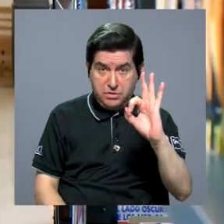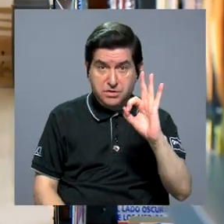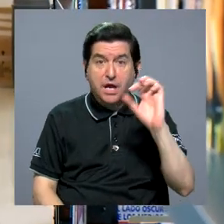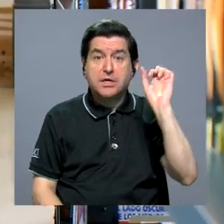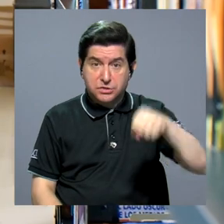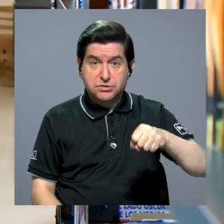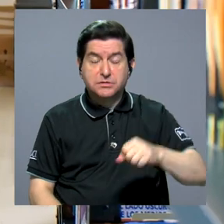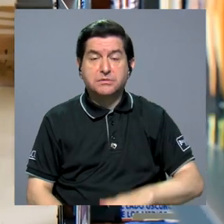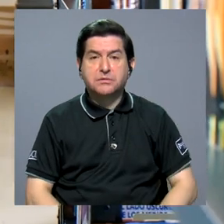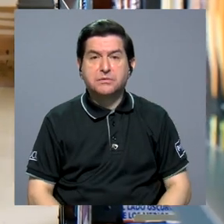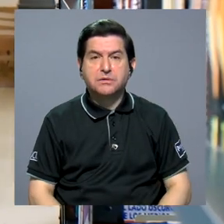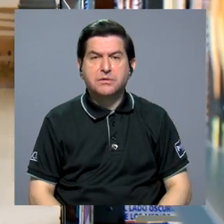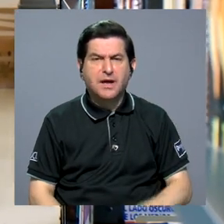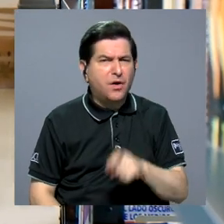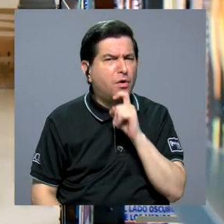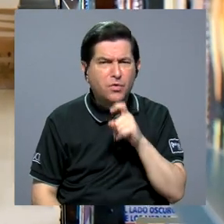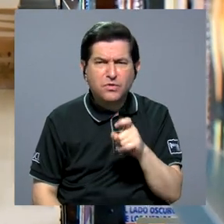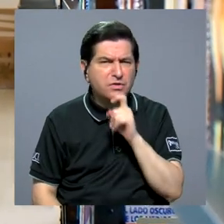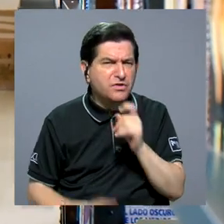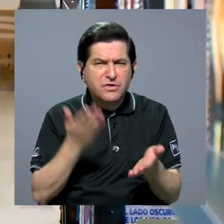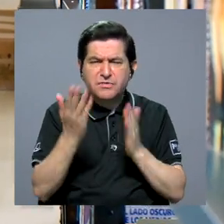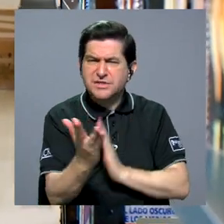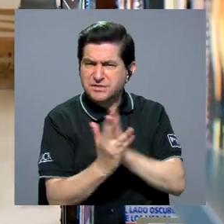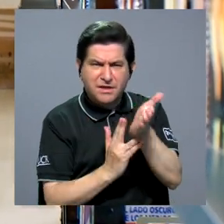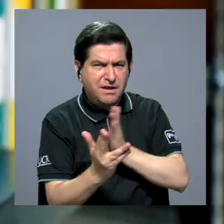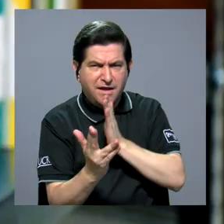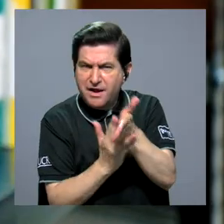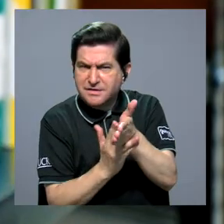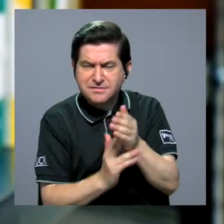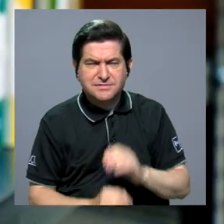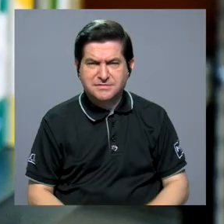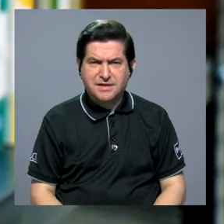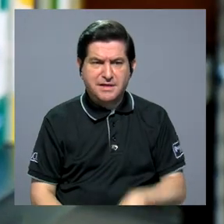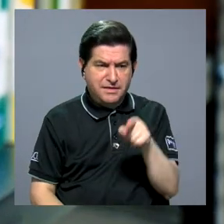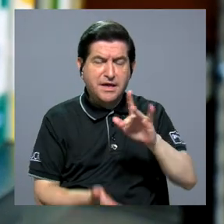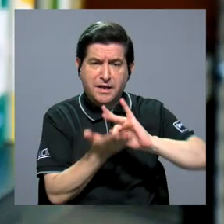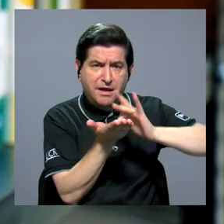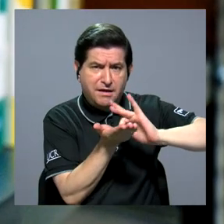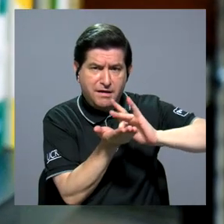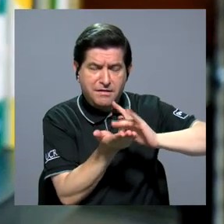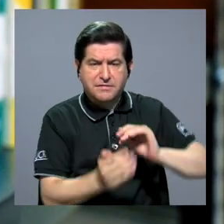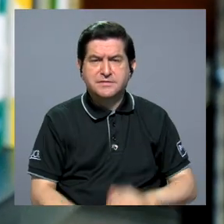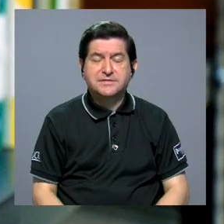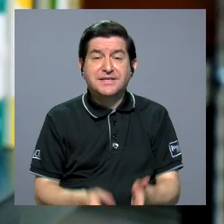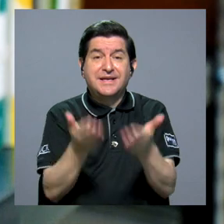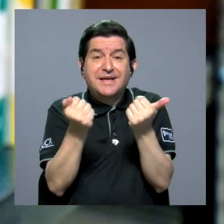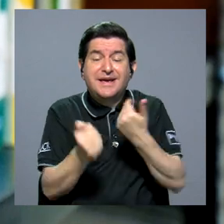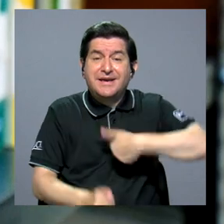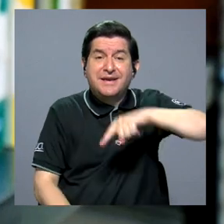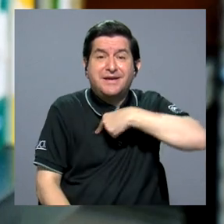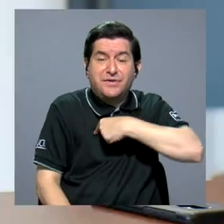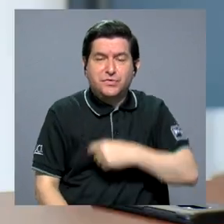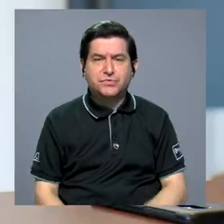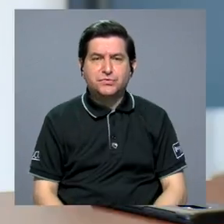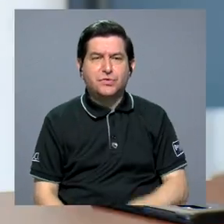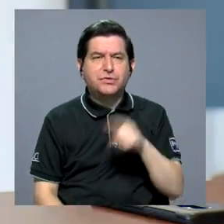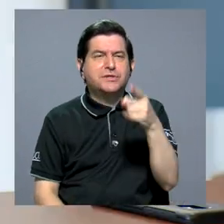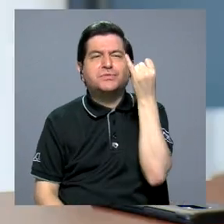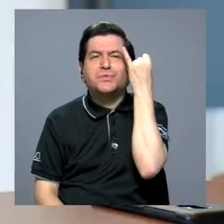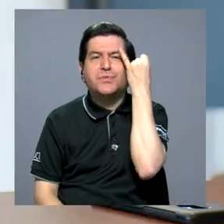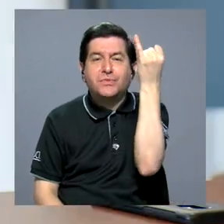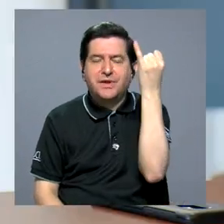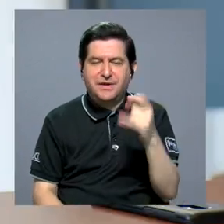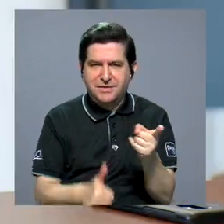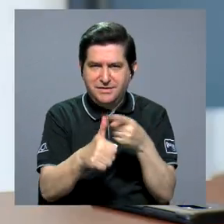le ha sido difícil tener acceso al medicamento. Lo que queremos es nada más tener una